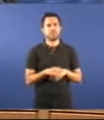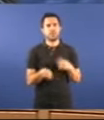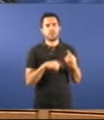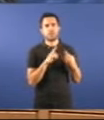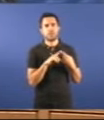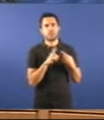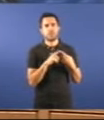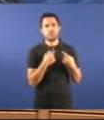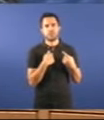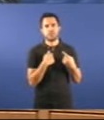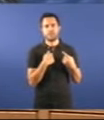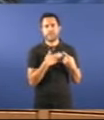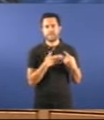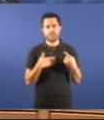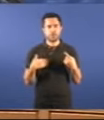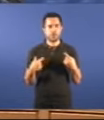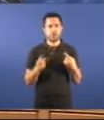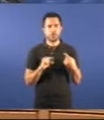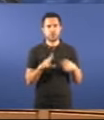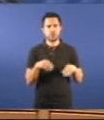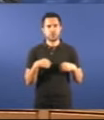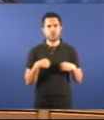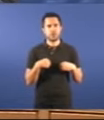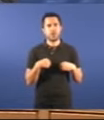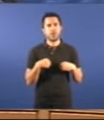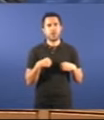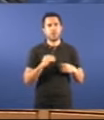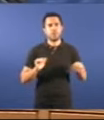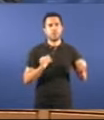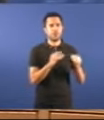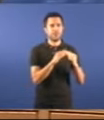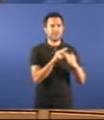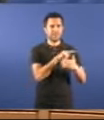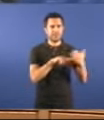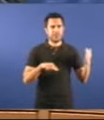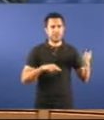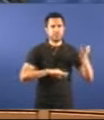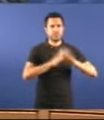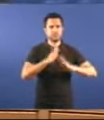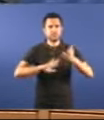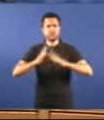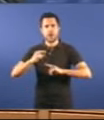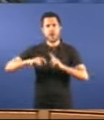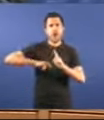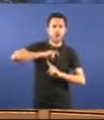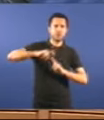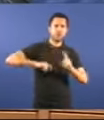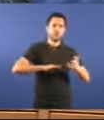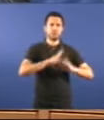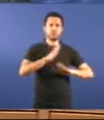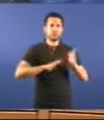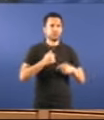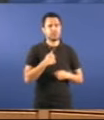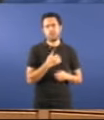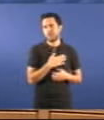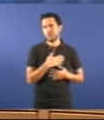a asumir que queimen o monte galegos todos os anos primeira cuestión me nego e